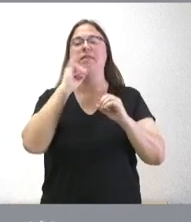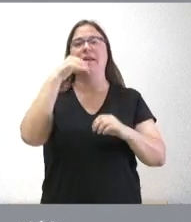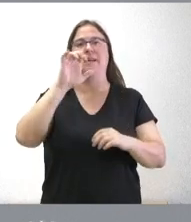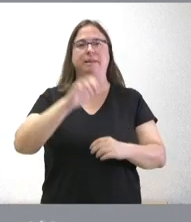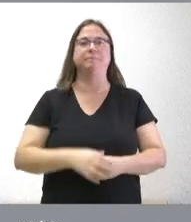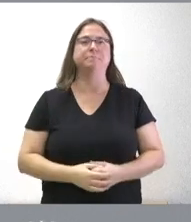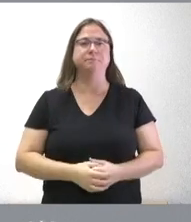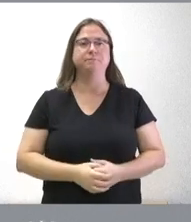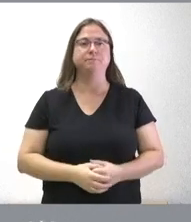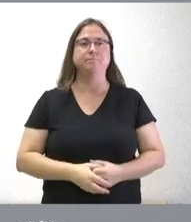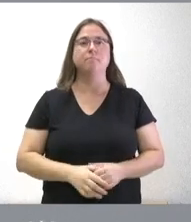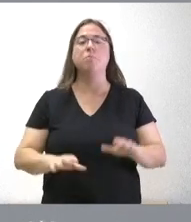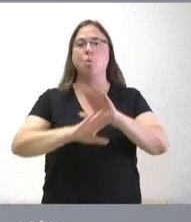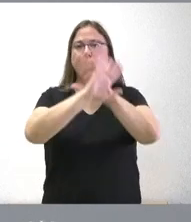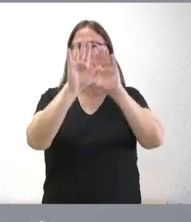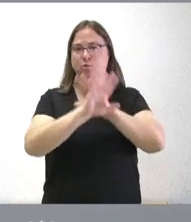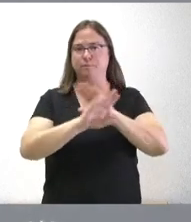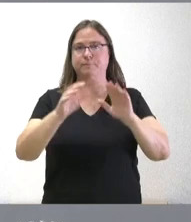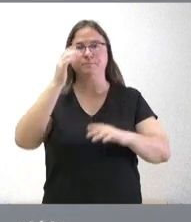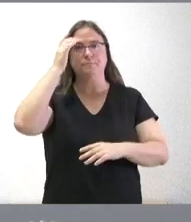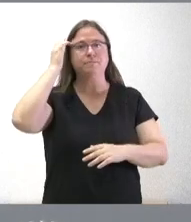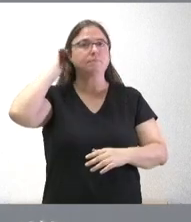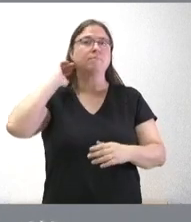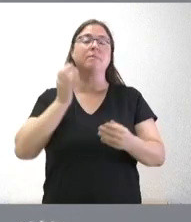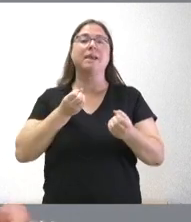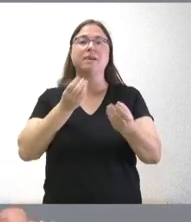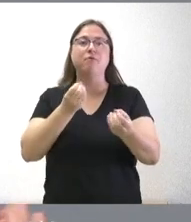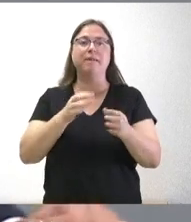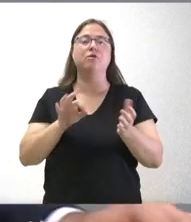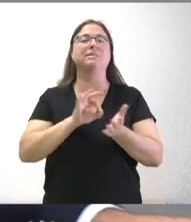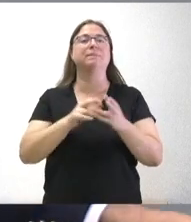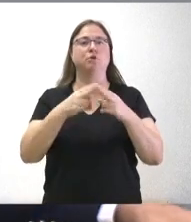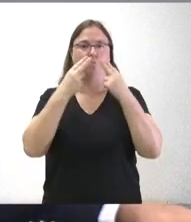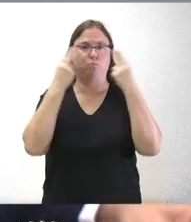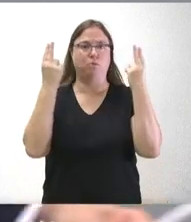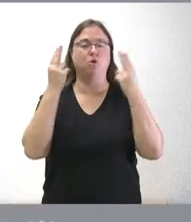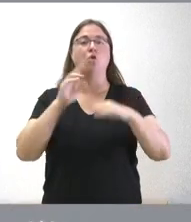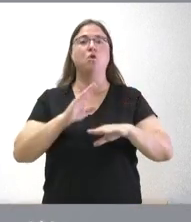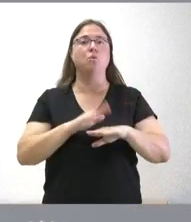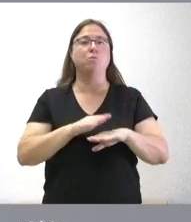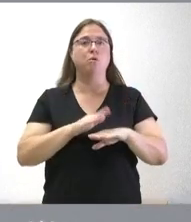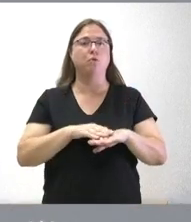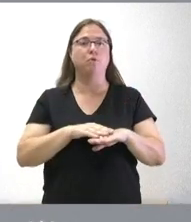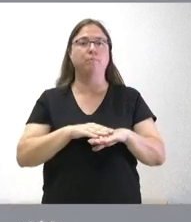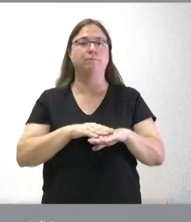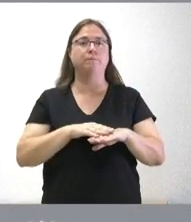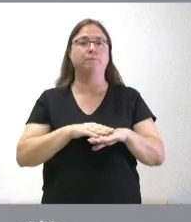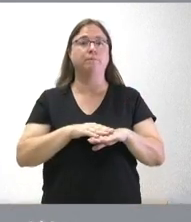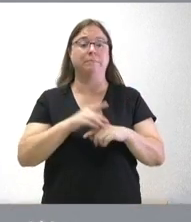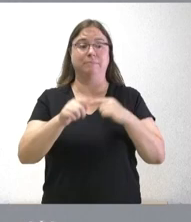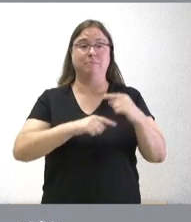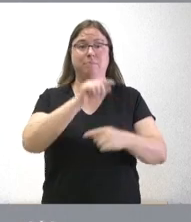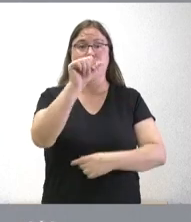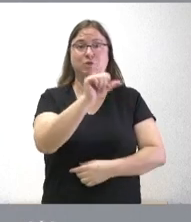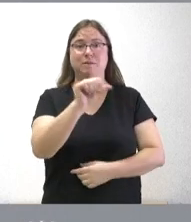Estadística y por último una información de servicio público como consecuencia de que la próxima